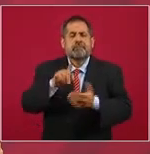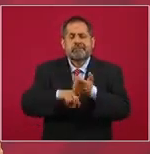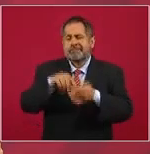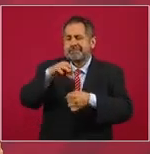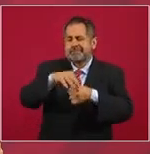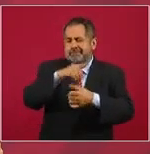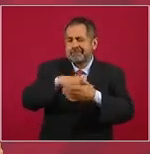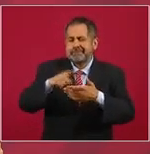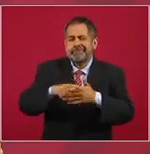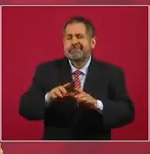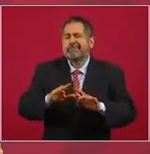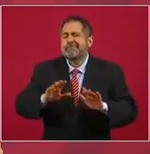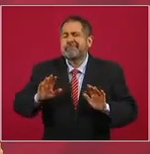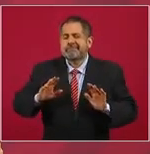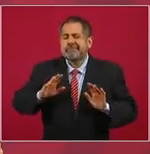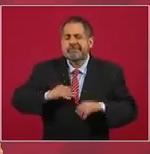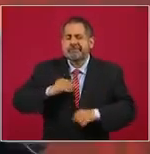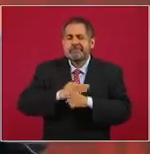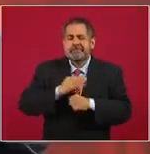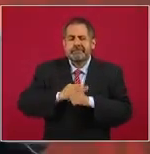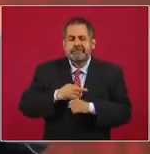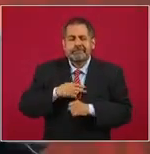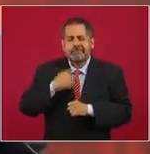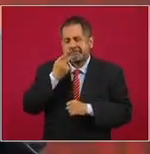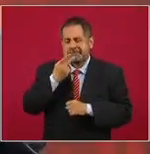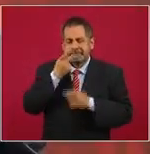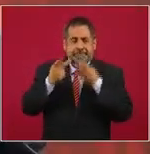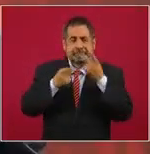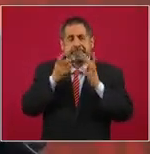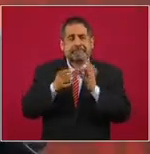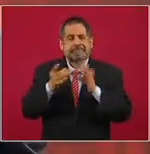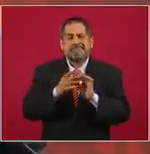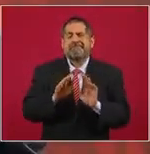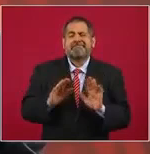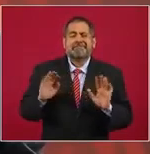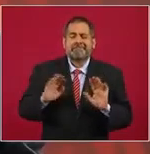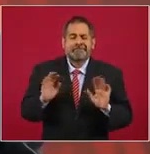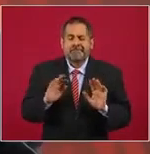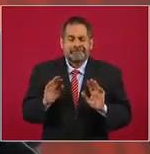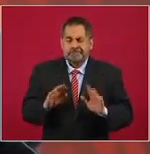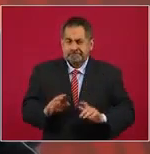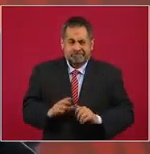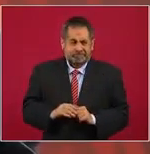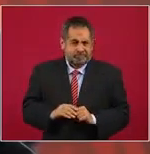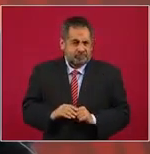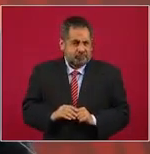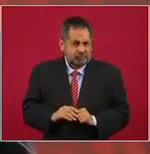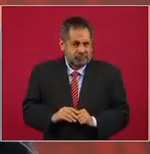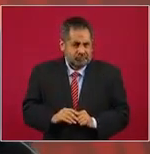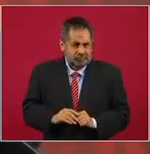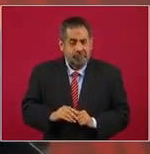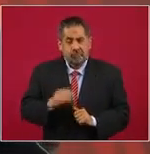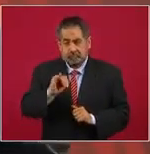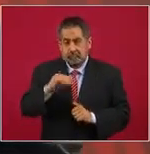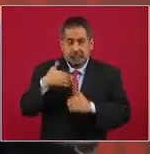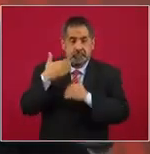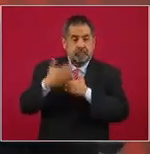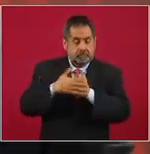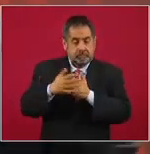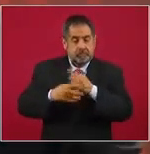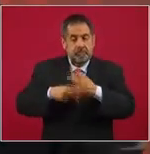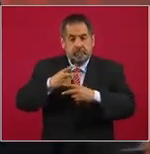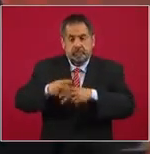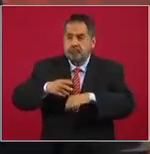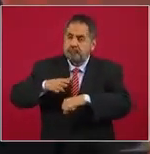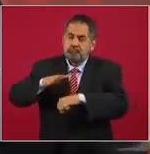sí vamos a estar llamando a que la gente actúe